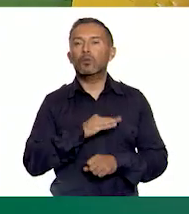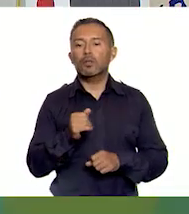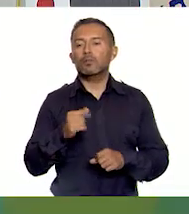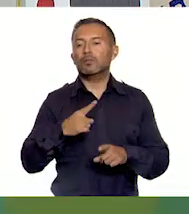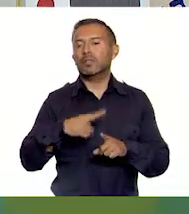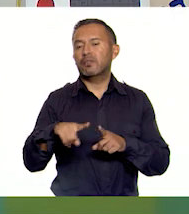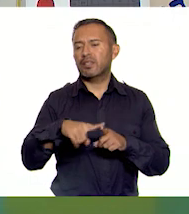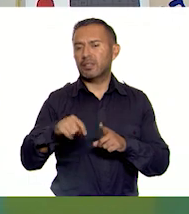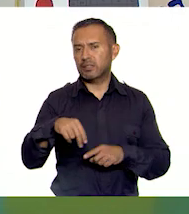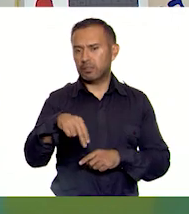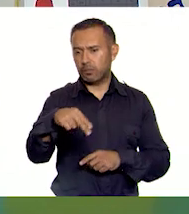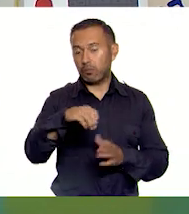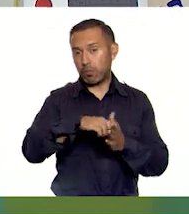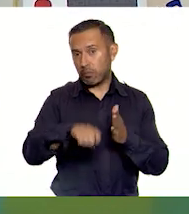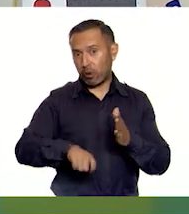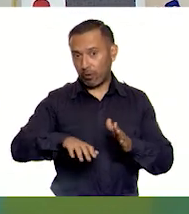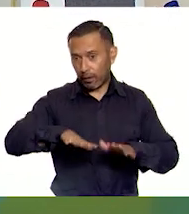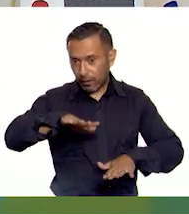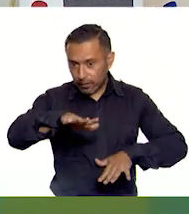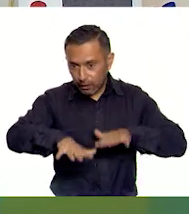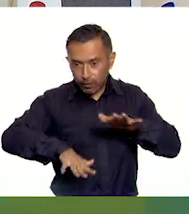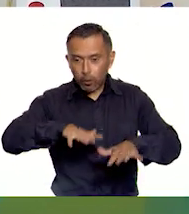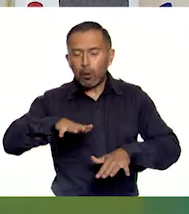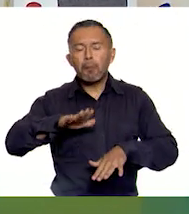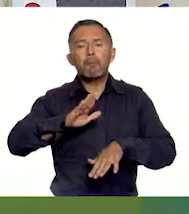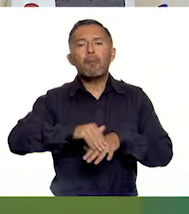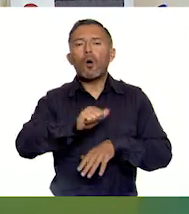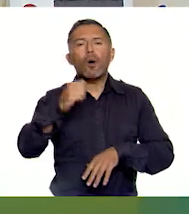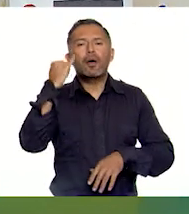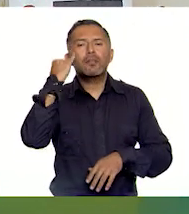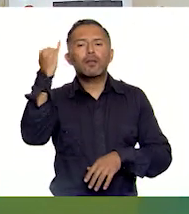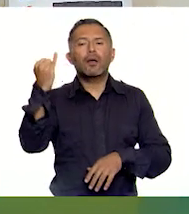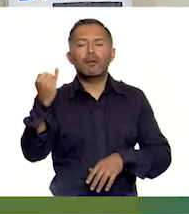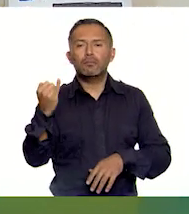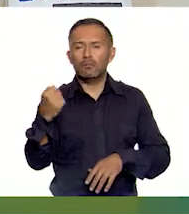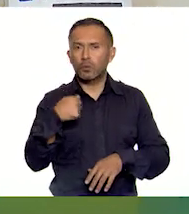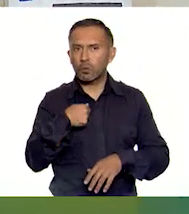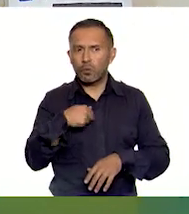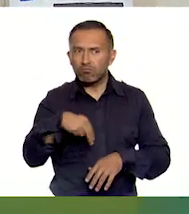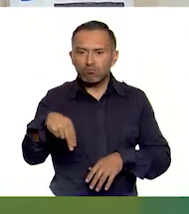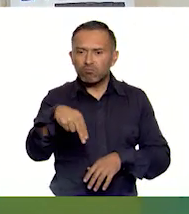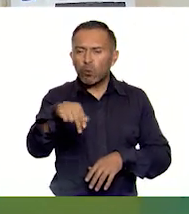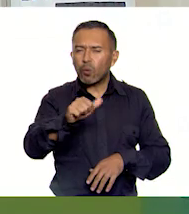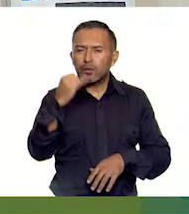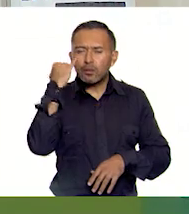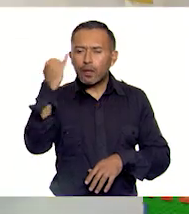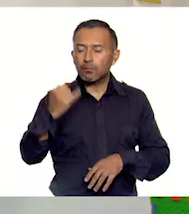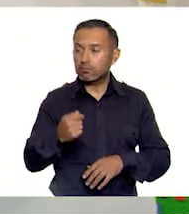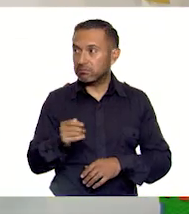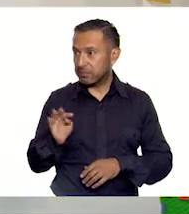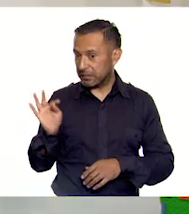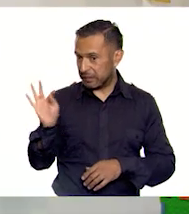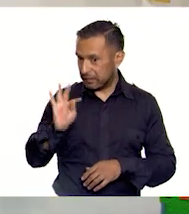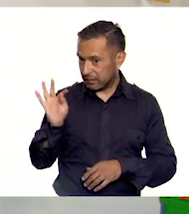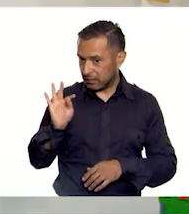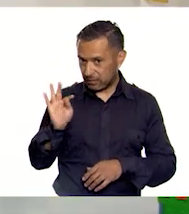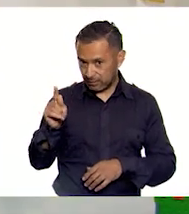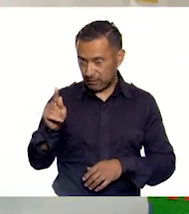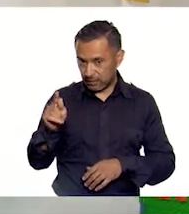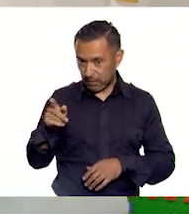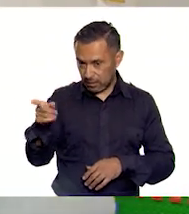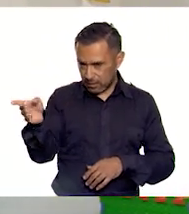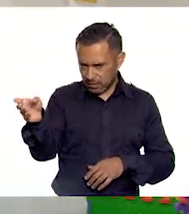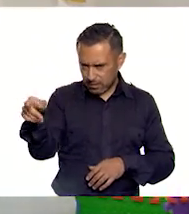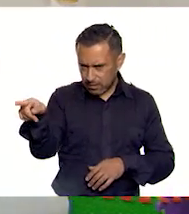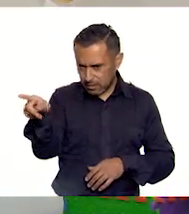desplazamientos, por ejemplo, gateando. ¿Qué más se te ocurre que le podríamos agregar a nuestro recorrido? A ver, tal vez si podemos venir gateando en esa